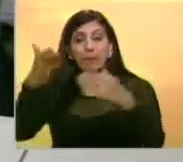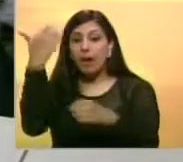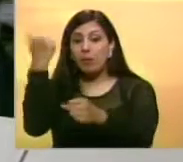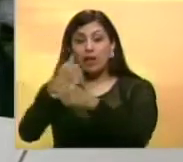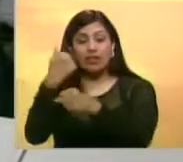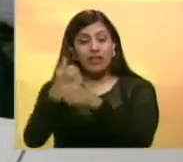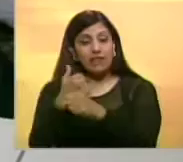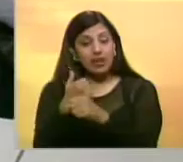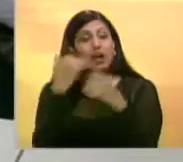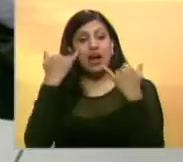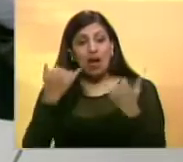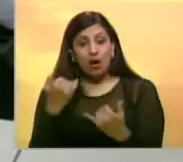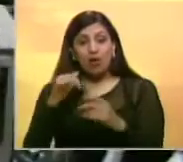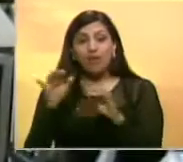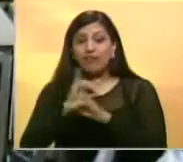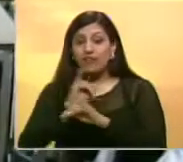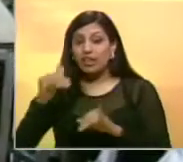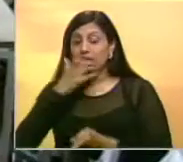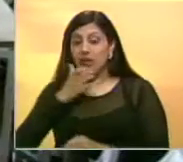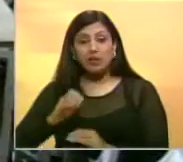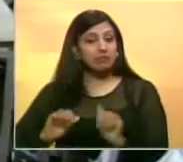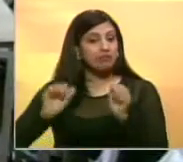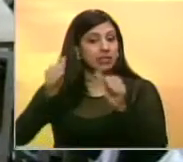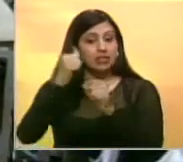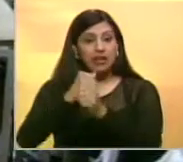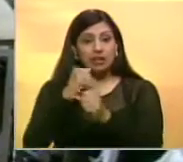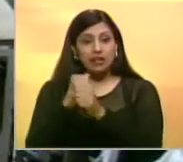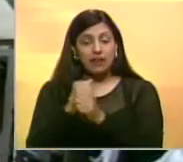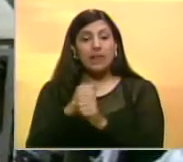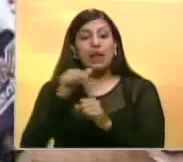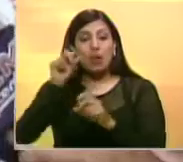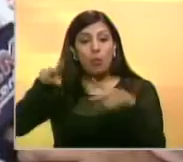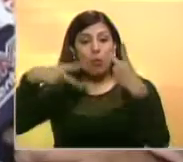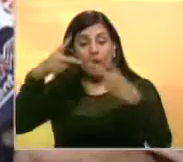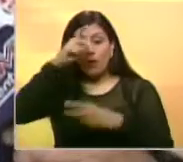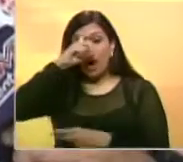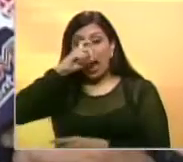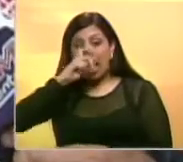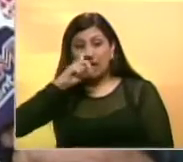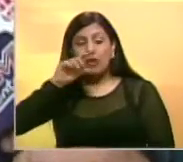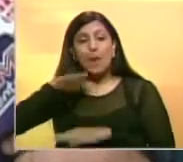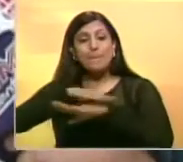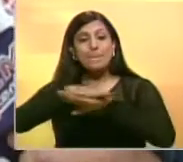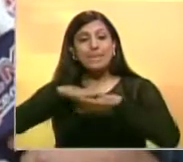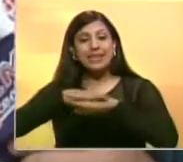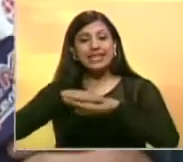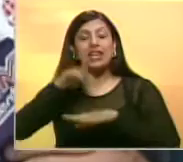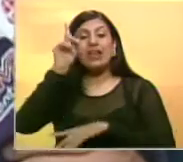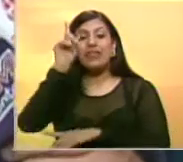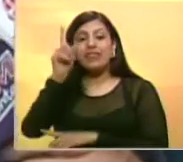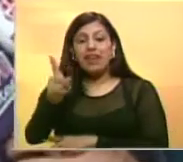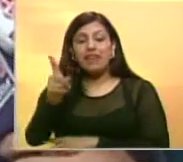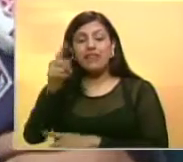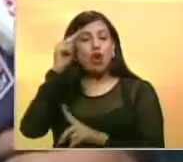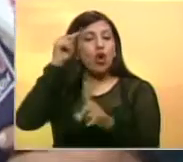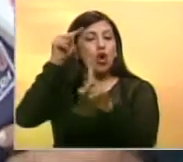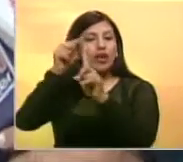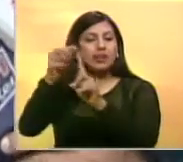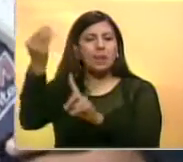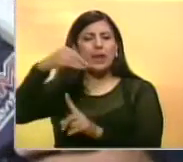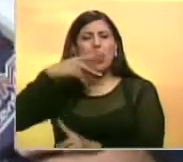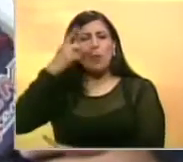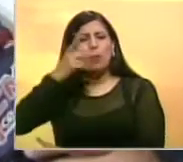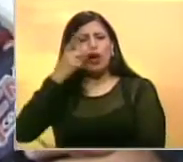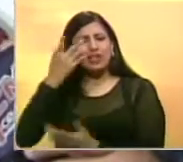luego de haber culminado el azueto navideño. Pérez señaló que para este nuevo año académico el ministerio tiene como objetivo incrementar las